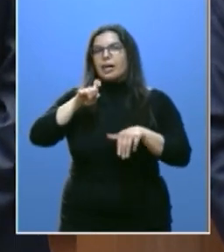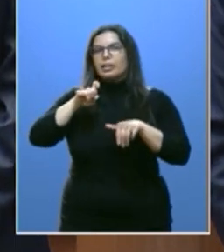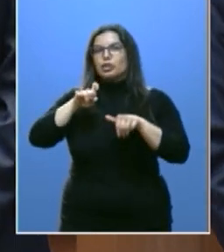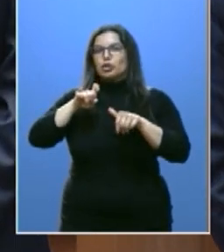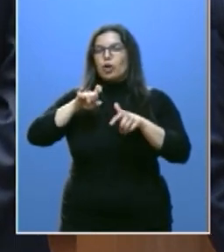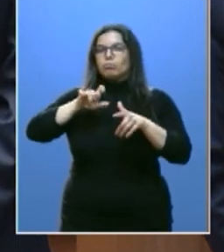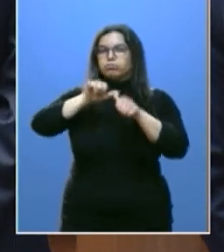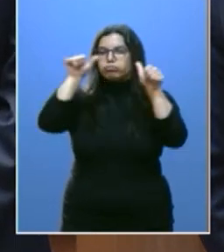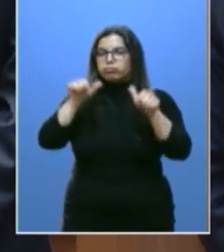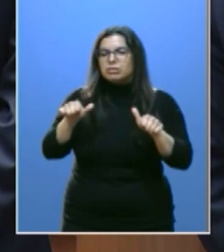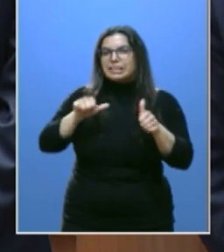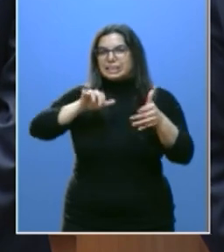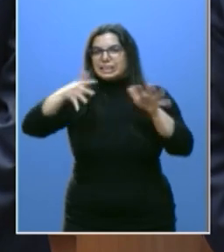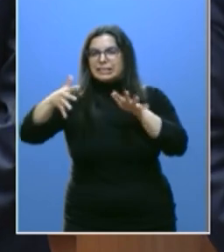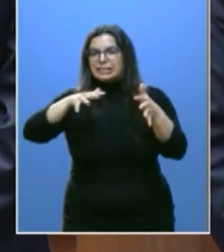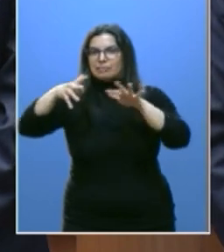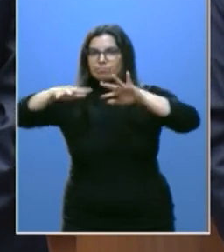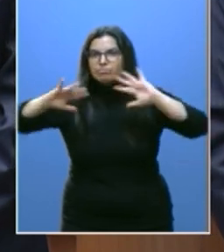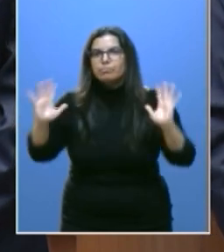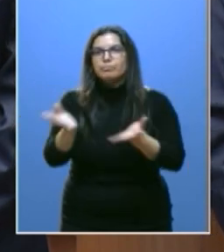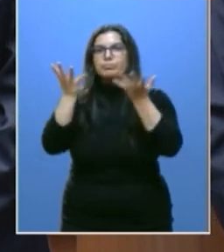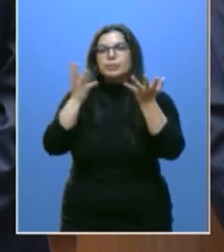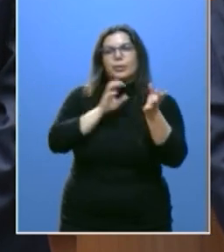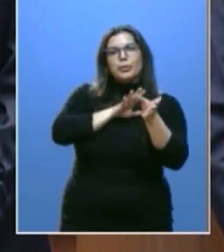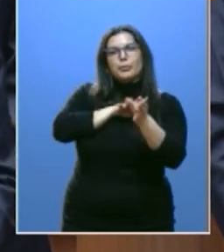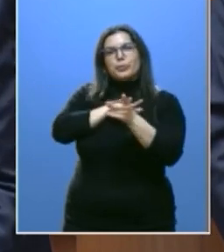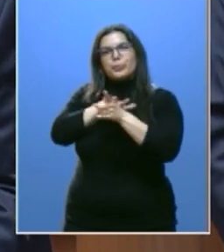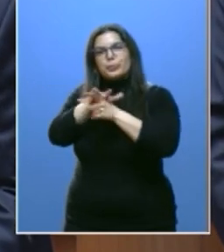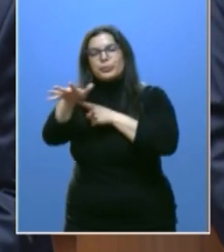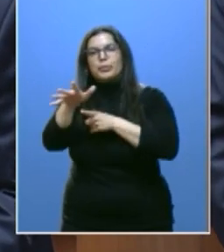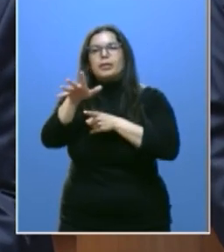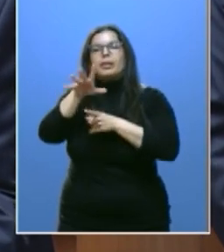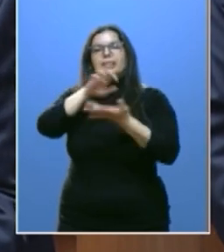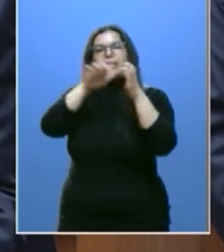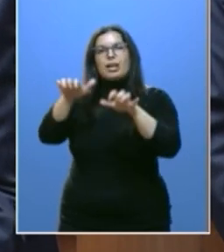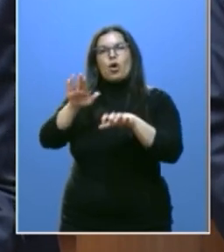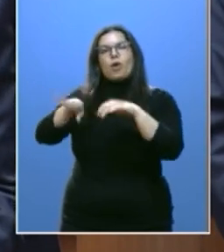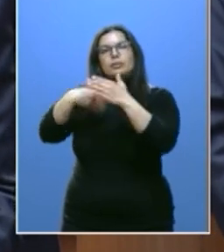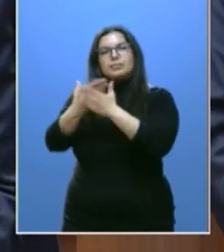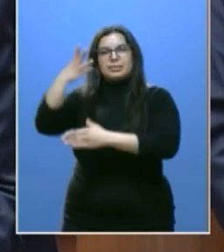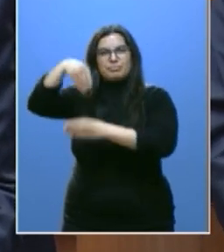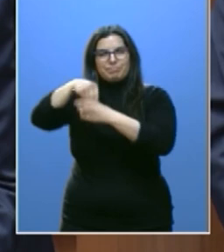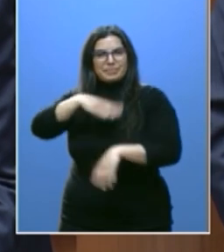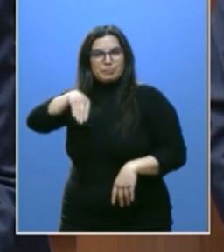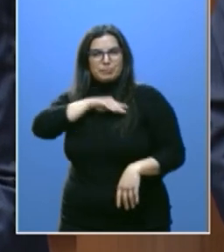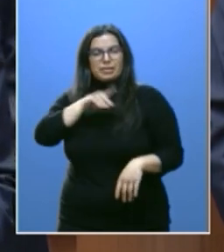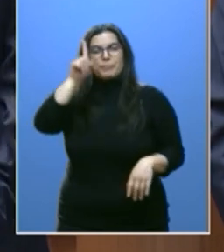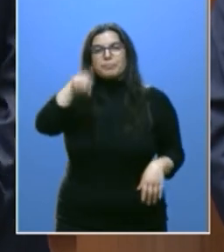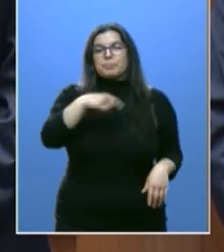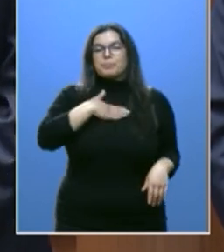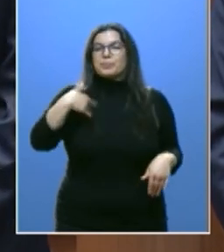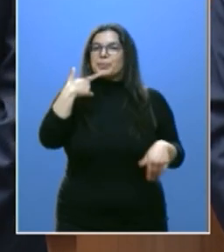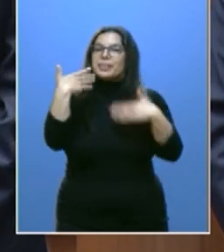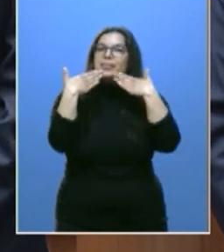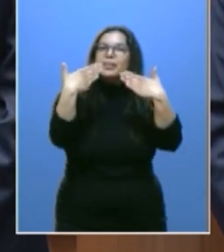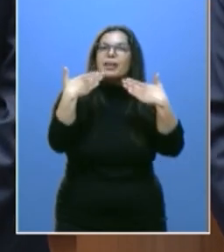e impulsando nuestra comunidad en España. Quisiera manifestar ahora mi profundo agradecimiento a todos